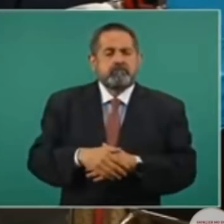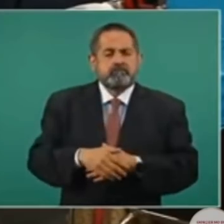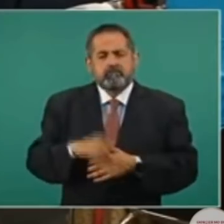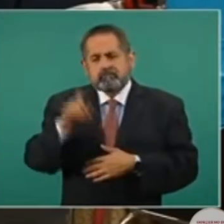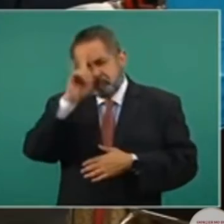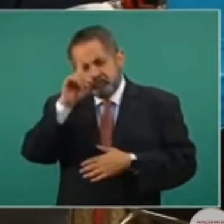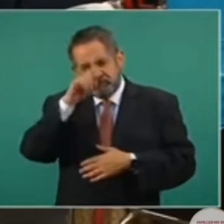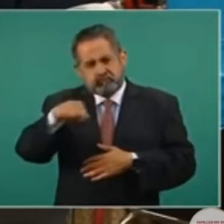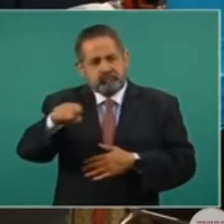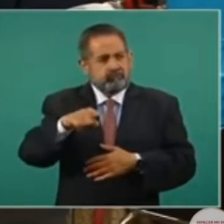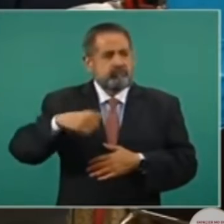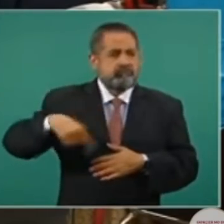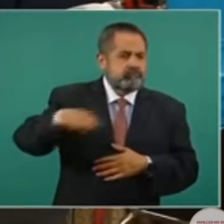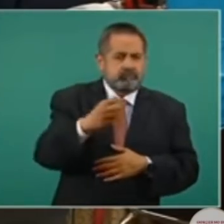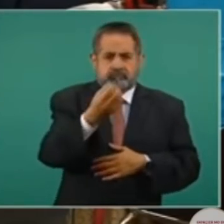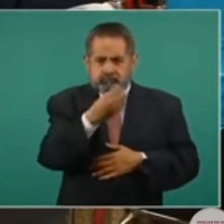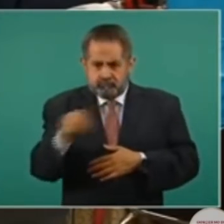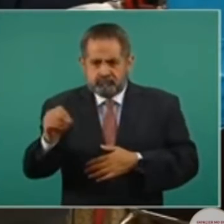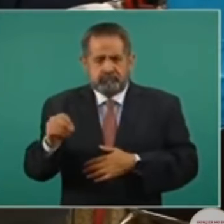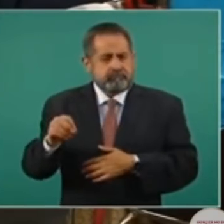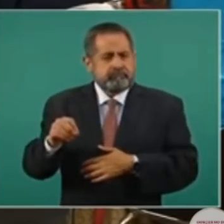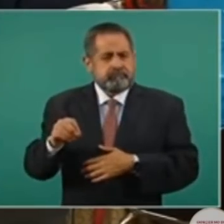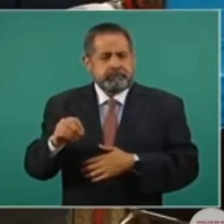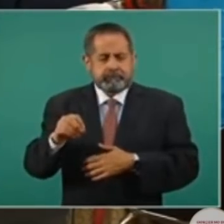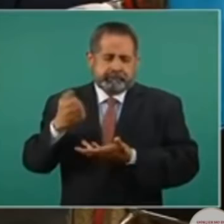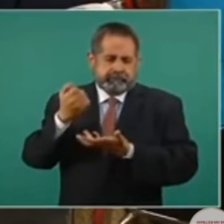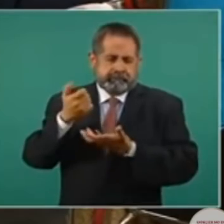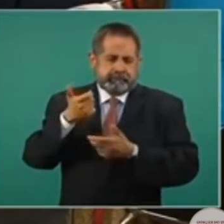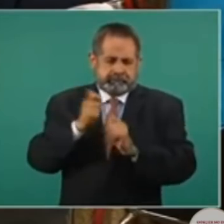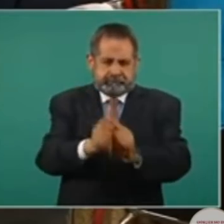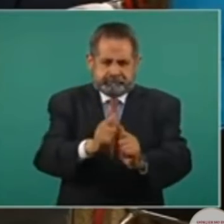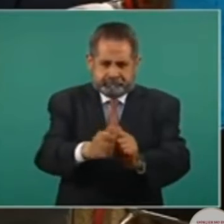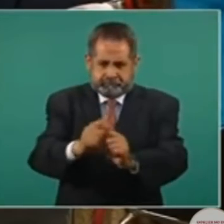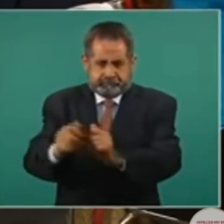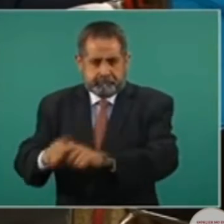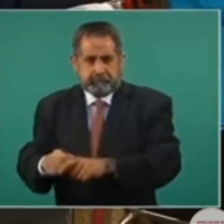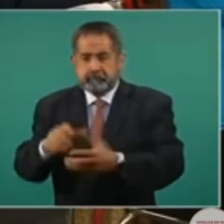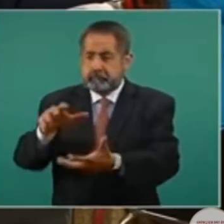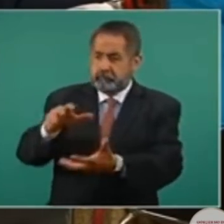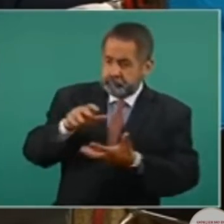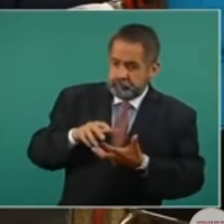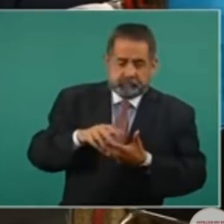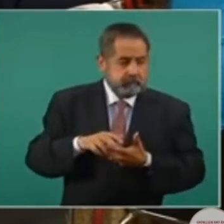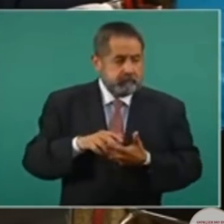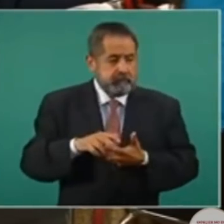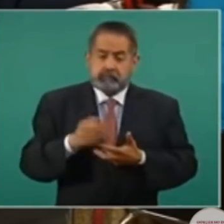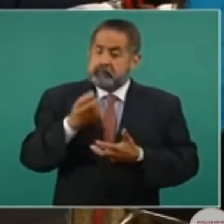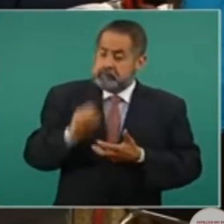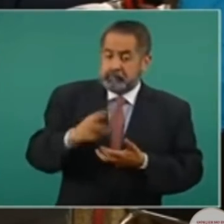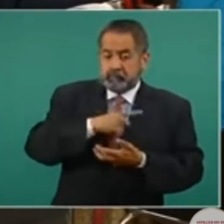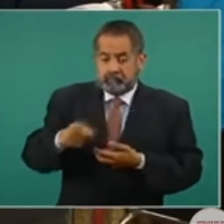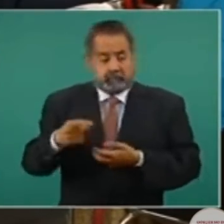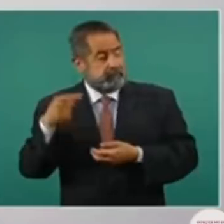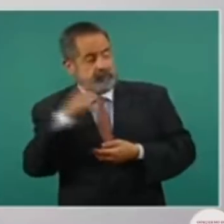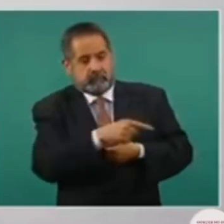Si están ellos obligados con los recursos que reciben de manera directa a comprar los insumos que los operadores les obligan o les